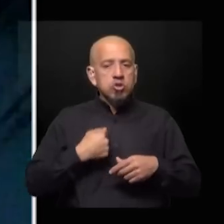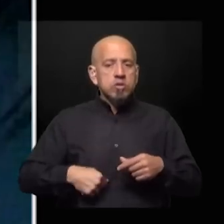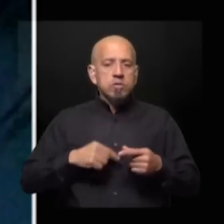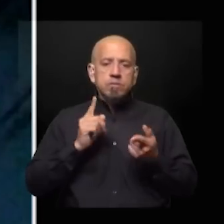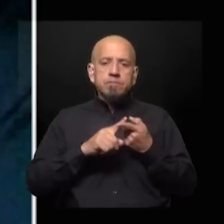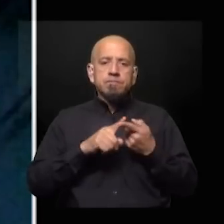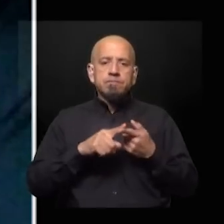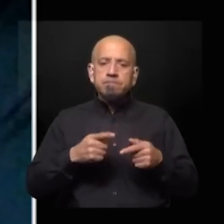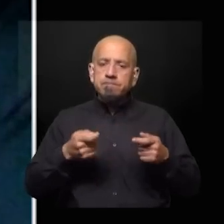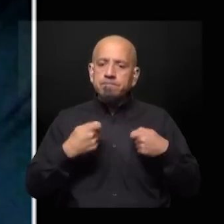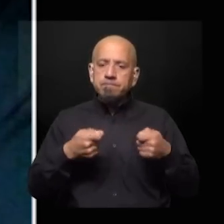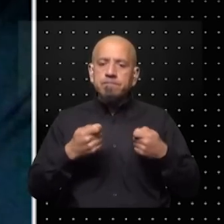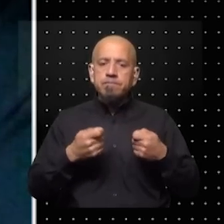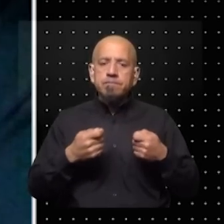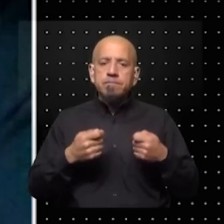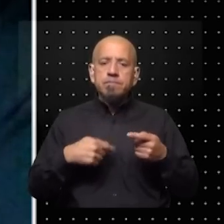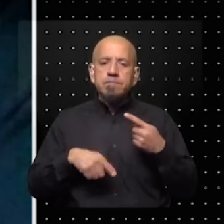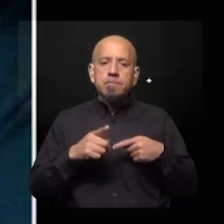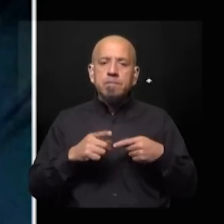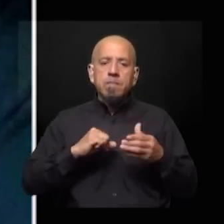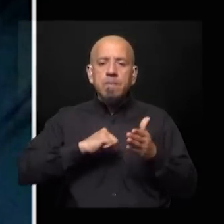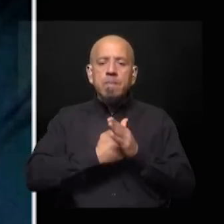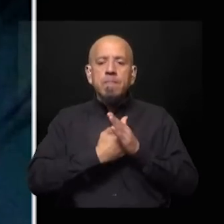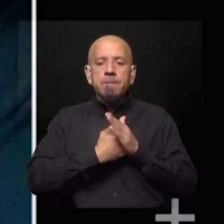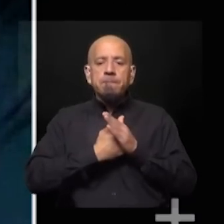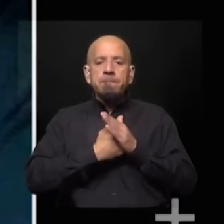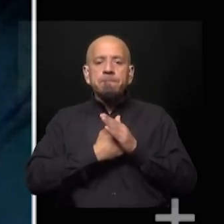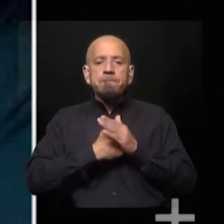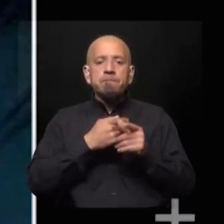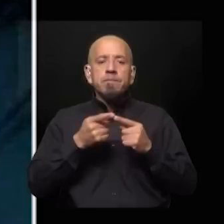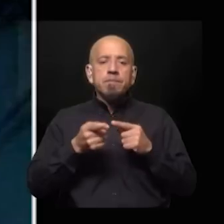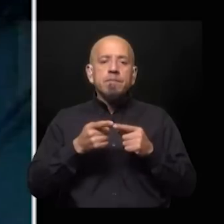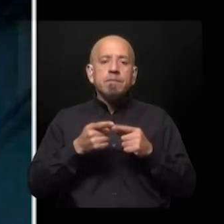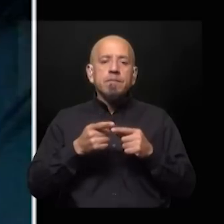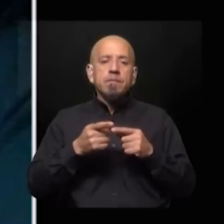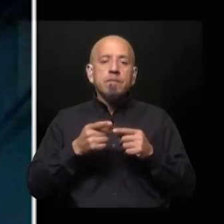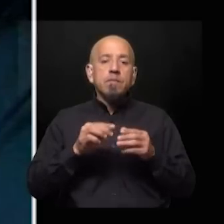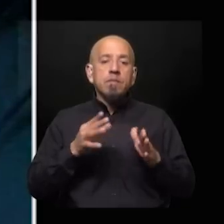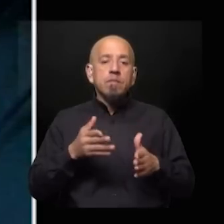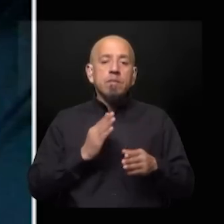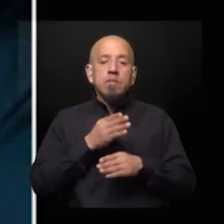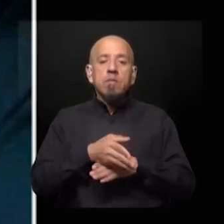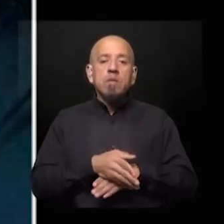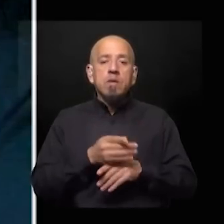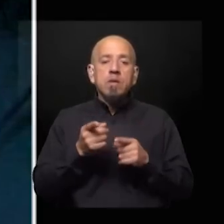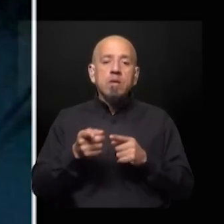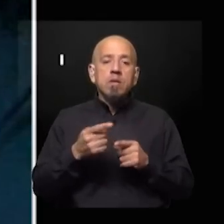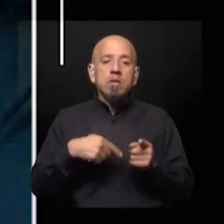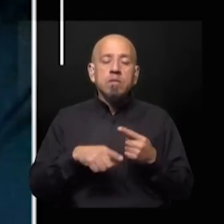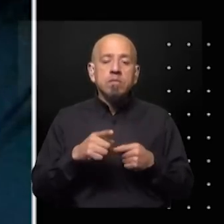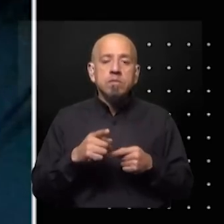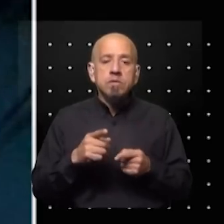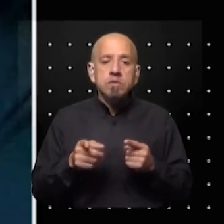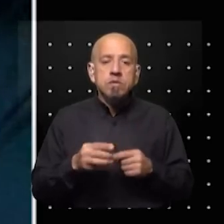financiación a través de sus bancos de esas infraestructuras y acceso a minerales estratégicos para sus